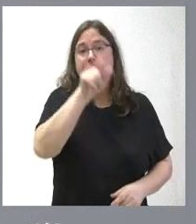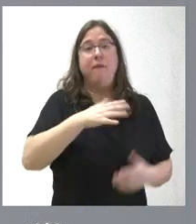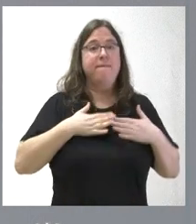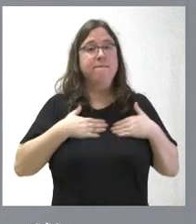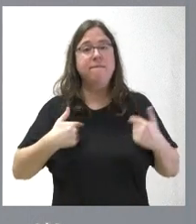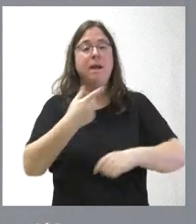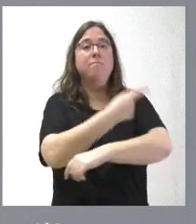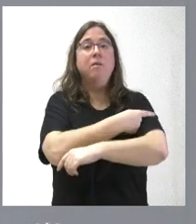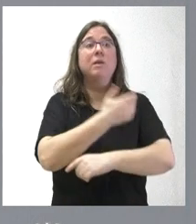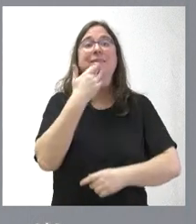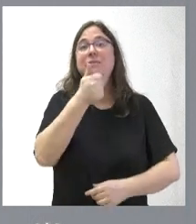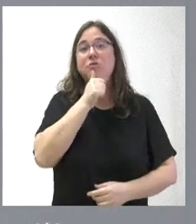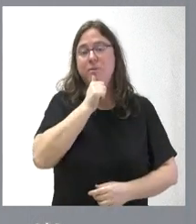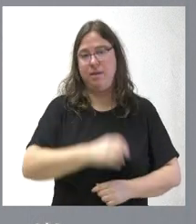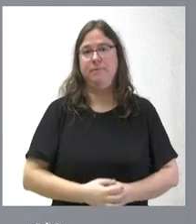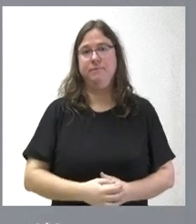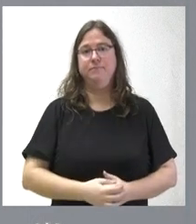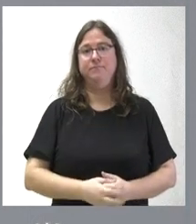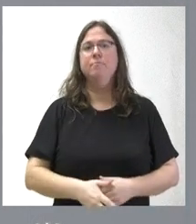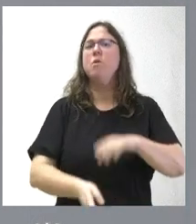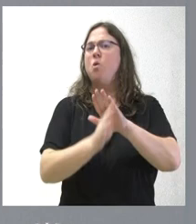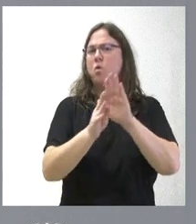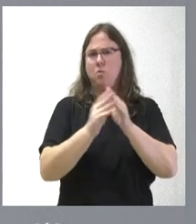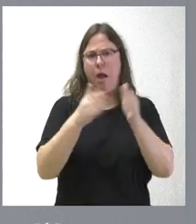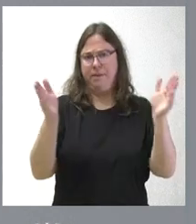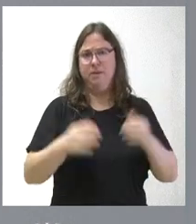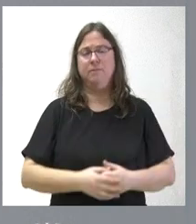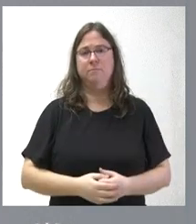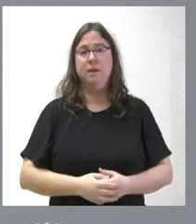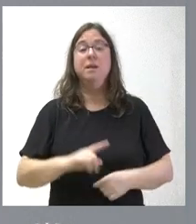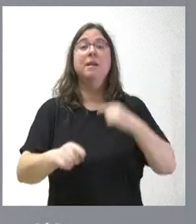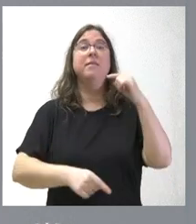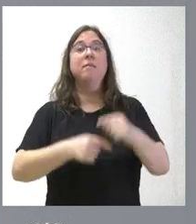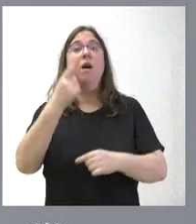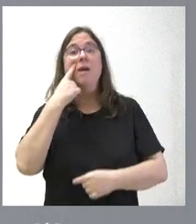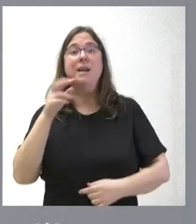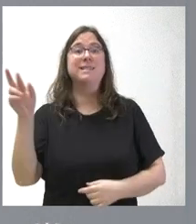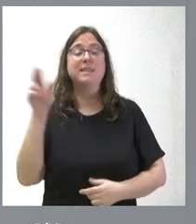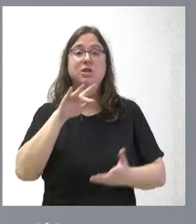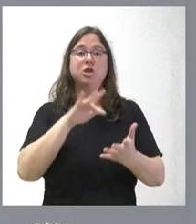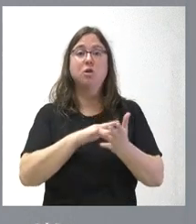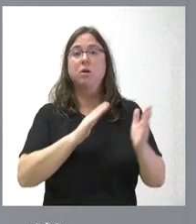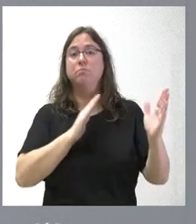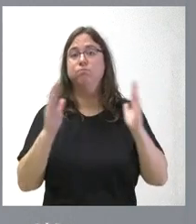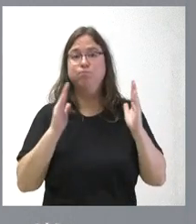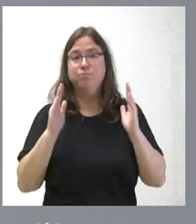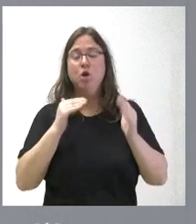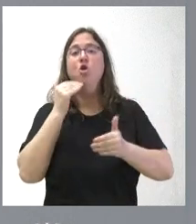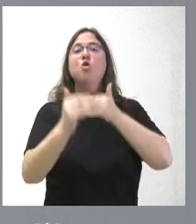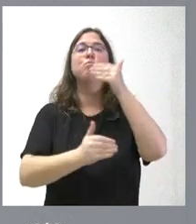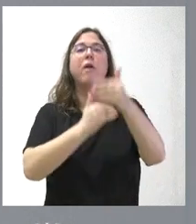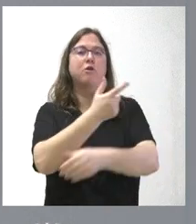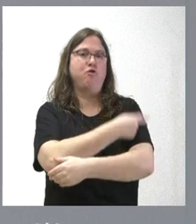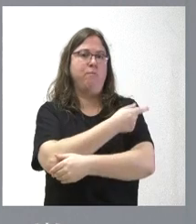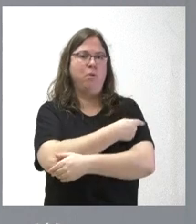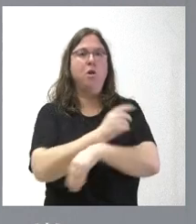y no lo haya hecho todavía, que siga abierta esa posibilidad, lo veremos insistiendo desde el momento en que se puso en marcha todo el procedimiento de vacunas